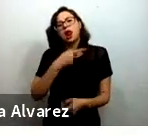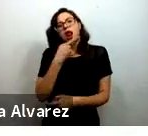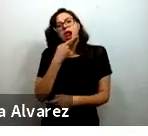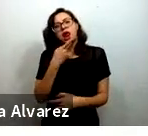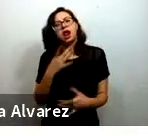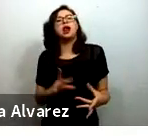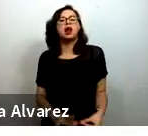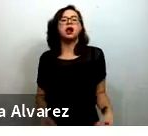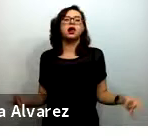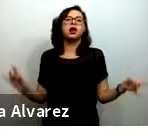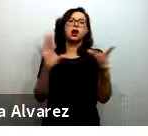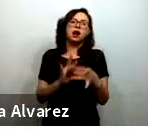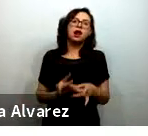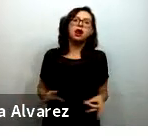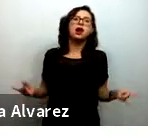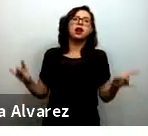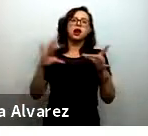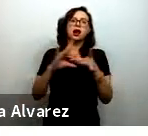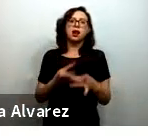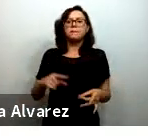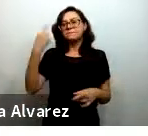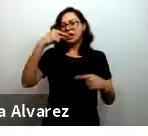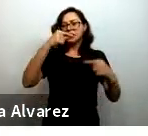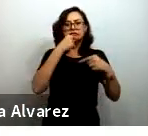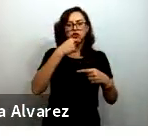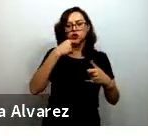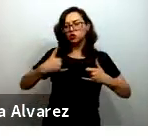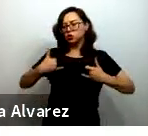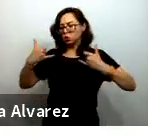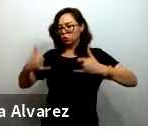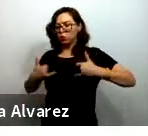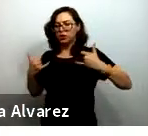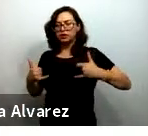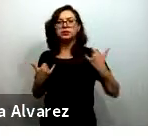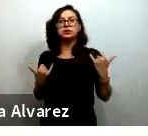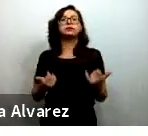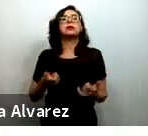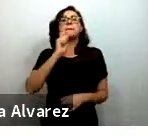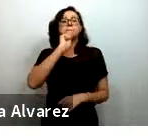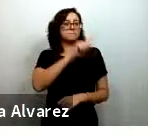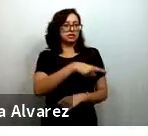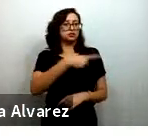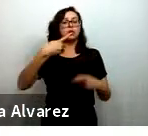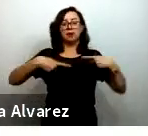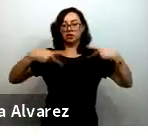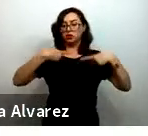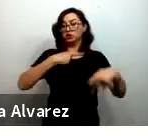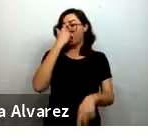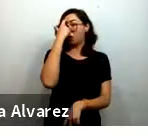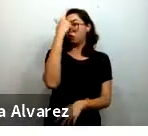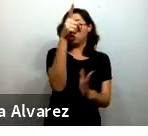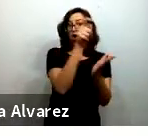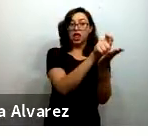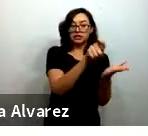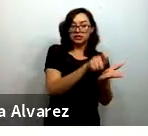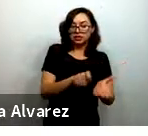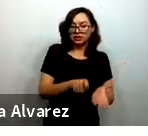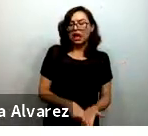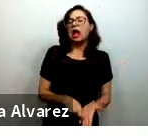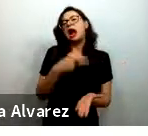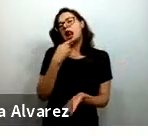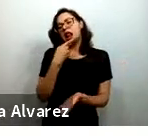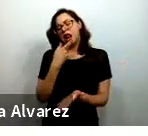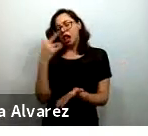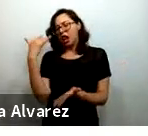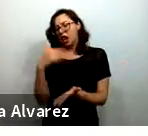infantil y juvenil que publicamos estos narrados por los propios autores y por también cuentacuentos también